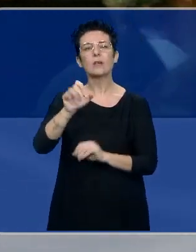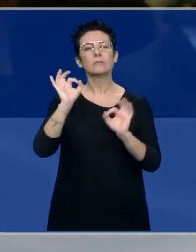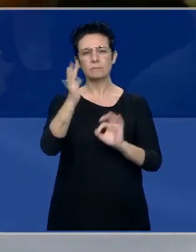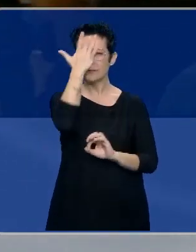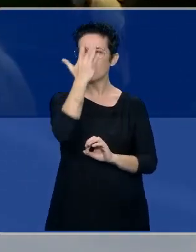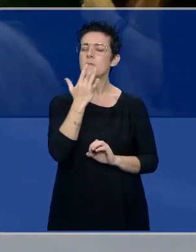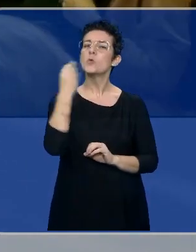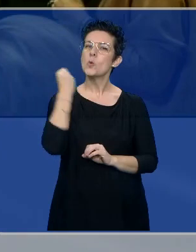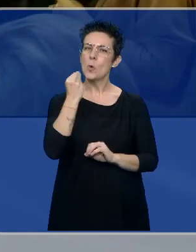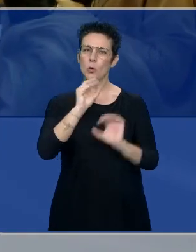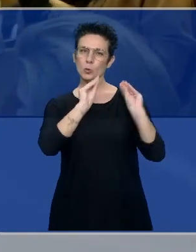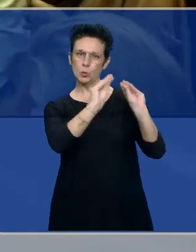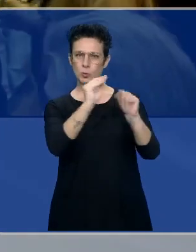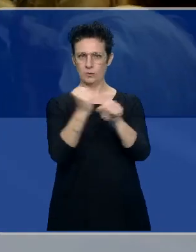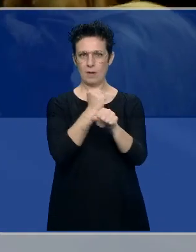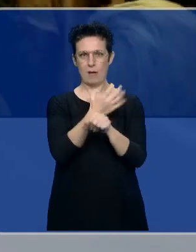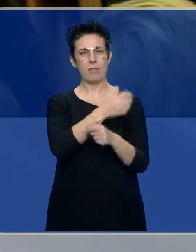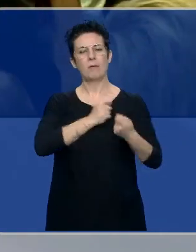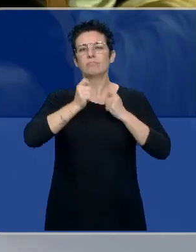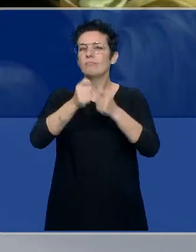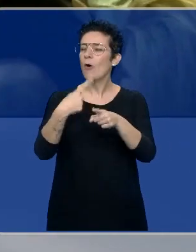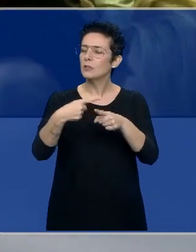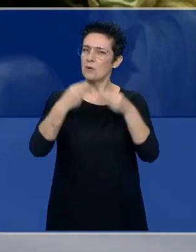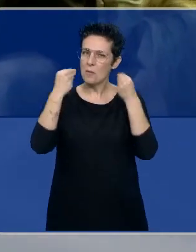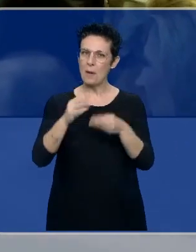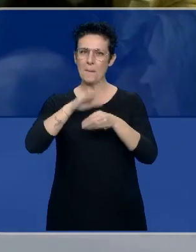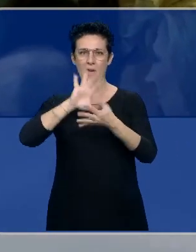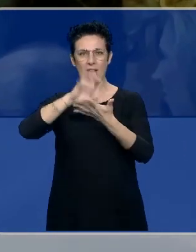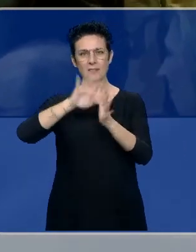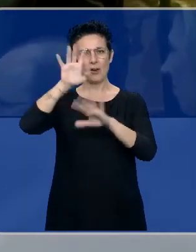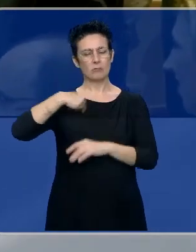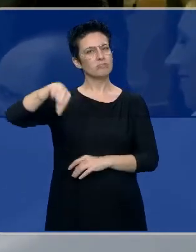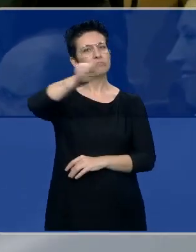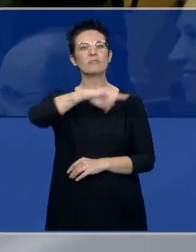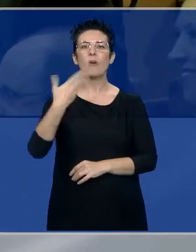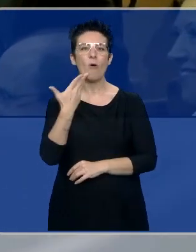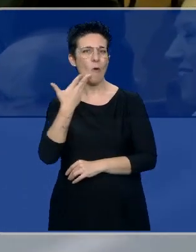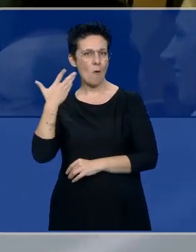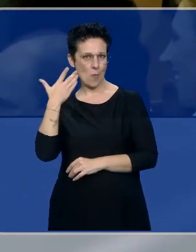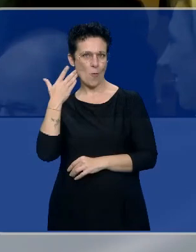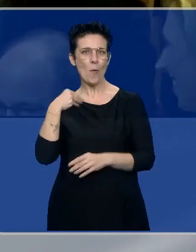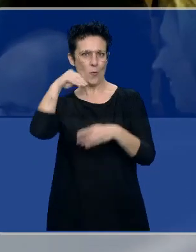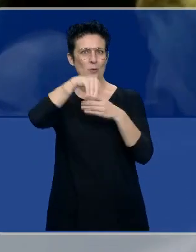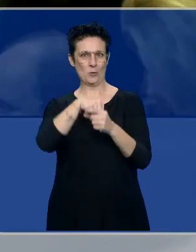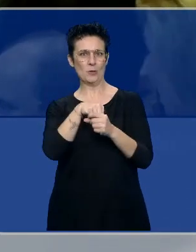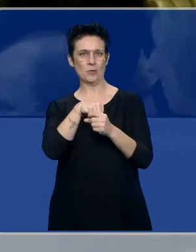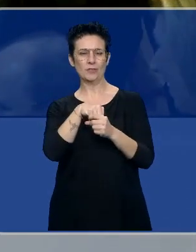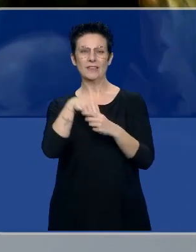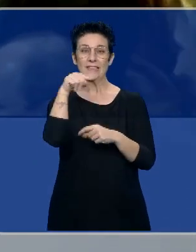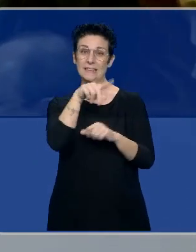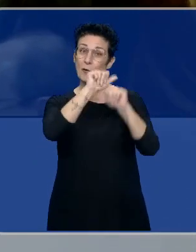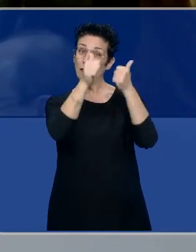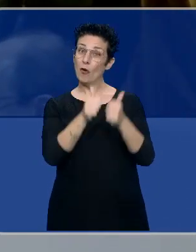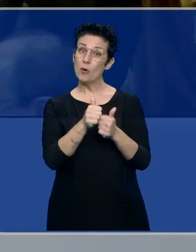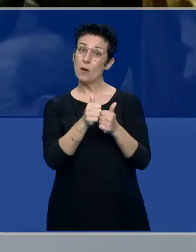su campo, y que tienen mucho que aportar, ¿no? Y que nos hacen a los castellanos y leoneses sentirnos orgullosos de serlo, ¿no? O sea, son de alguna manera